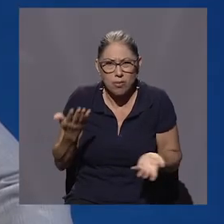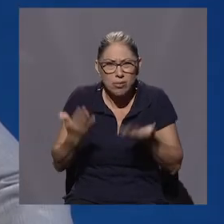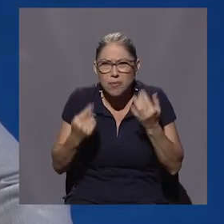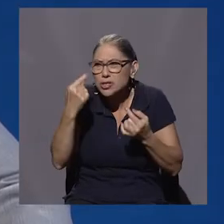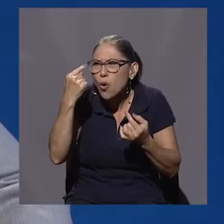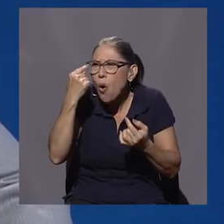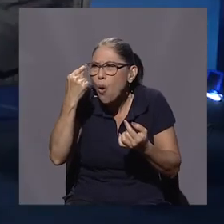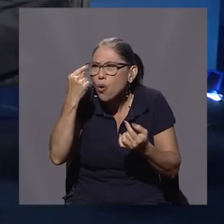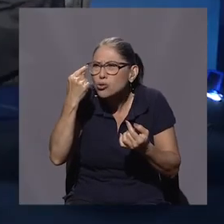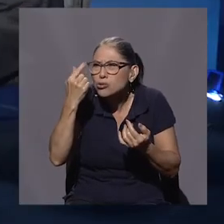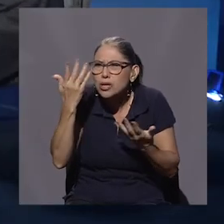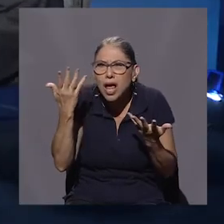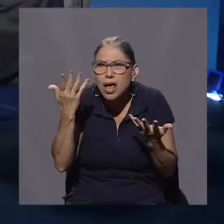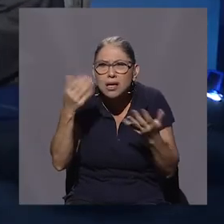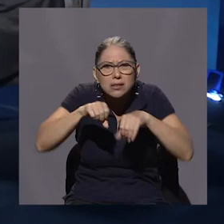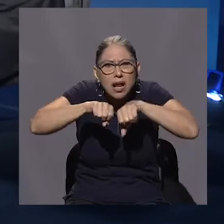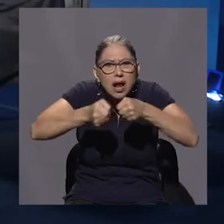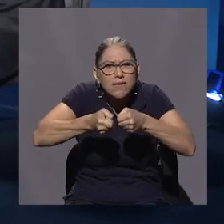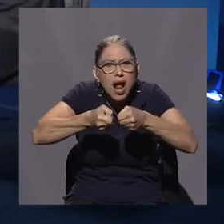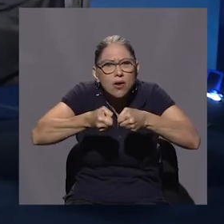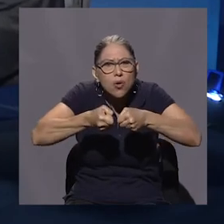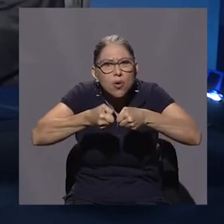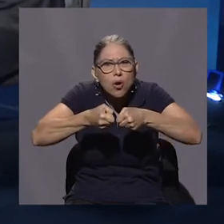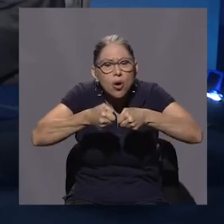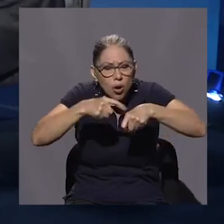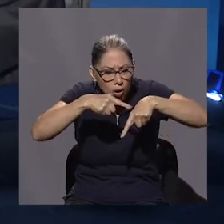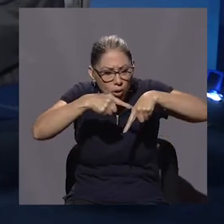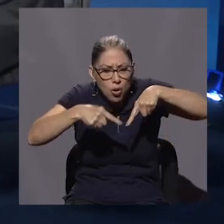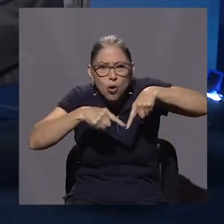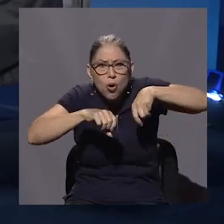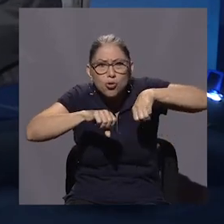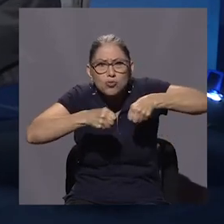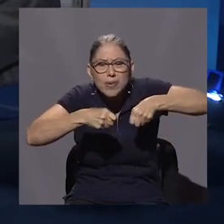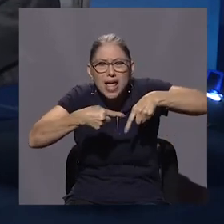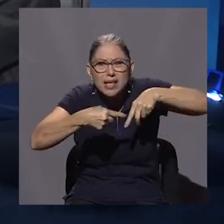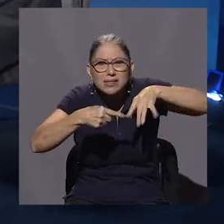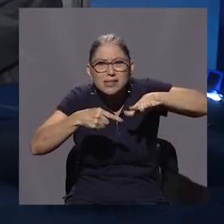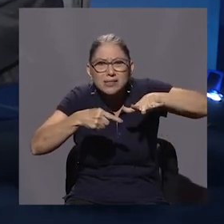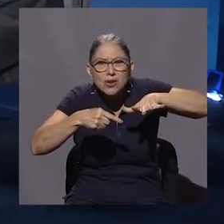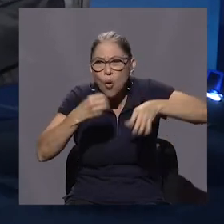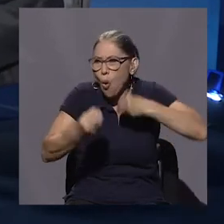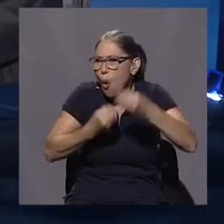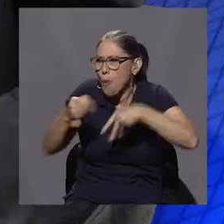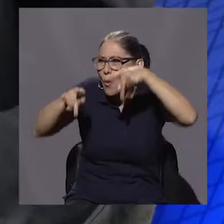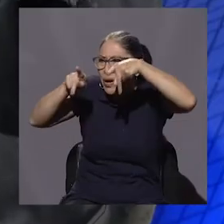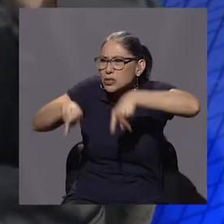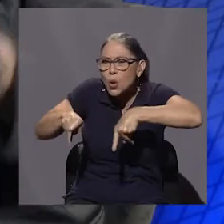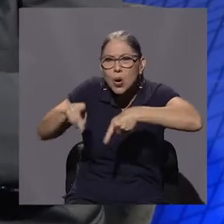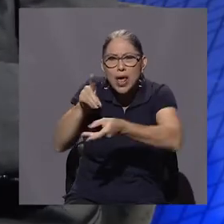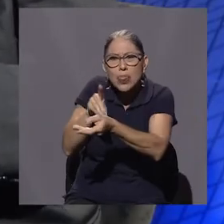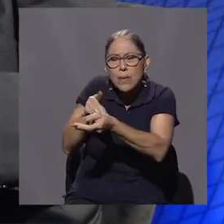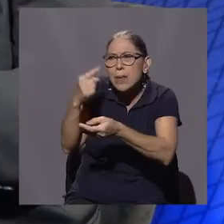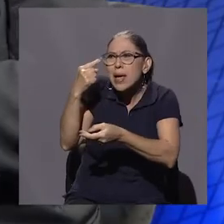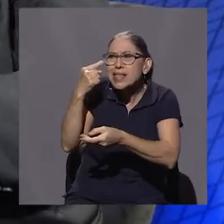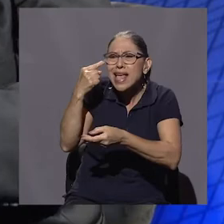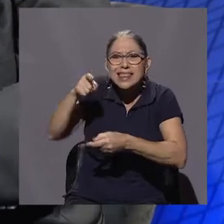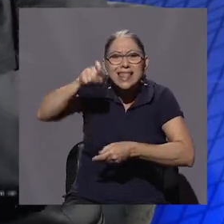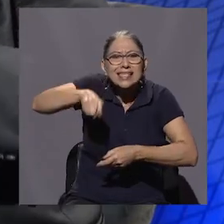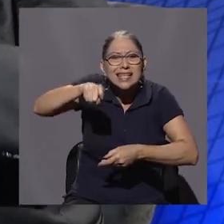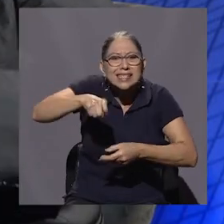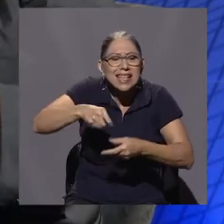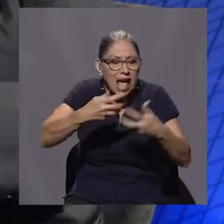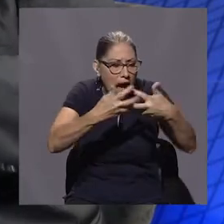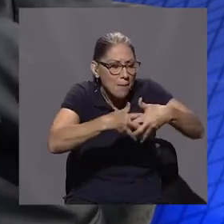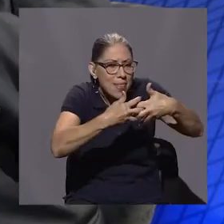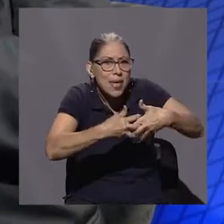oftalmólogo necesite ortopedia. Y no pasa nada. ¿Por qué? Porque a su vez, si es cierto